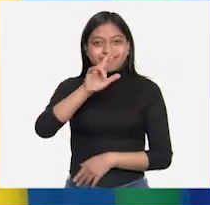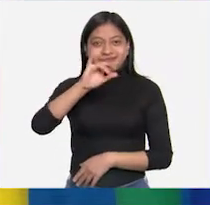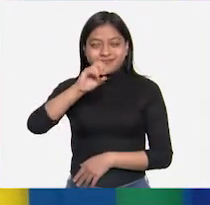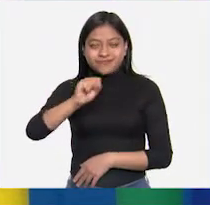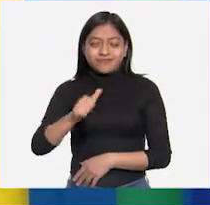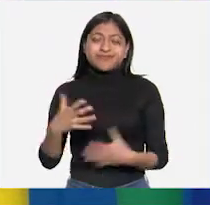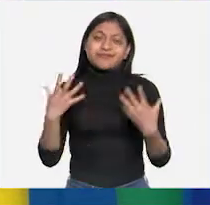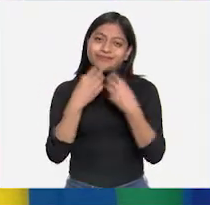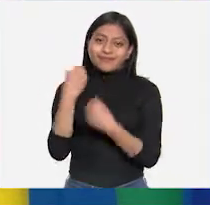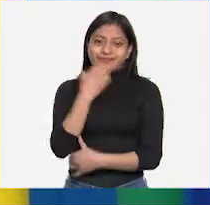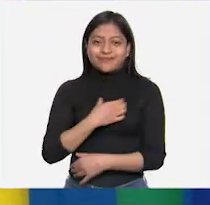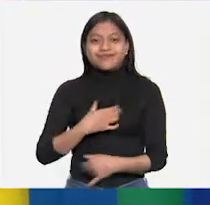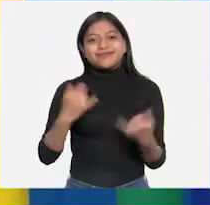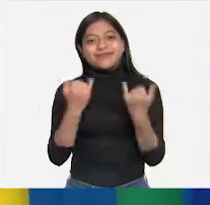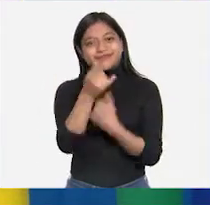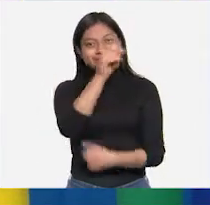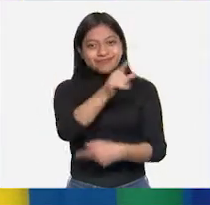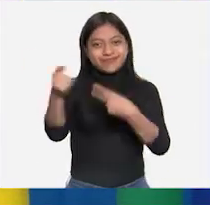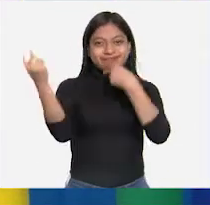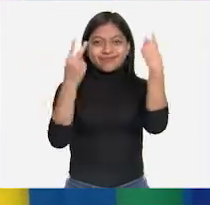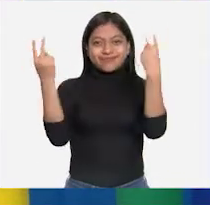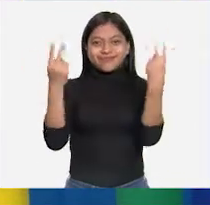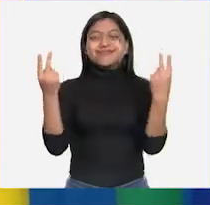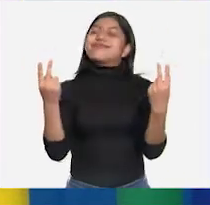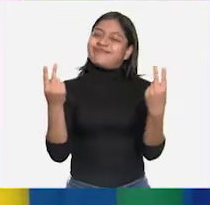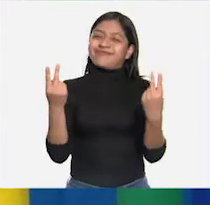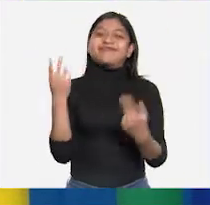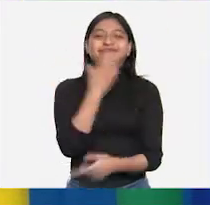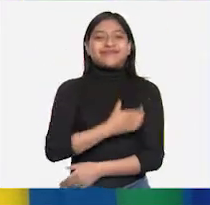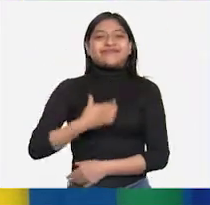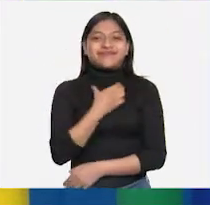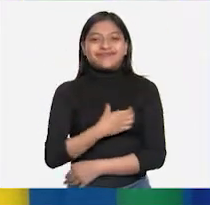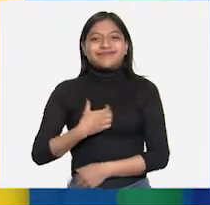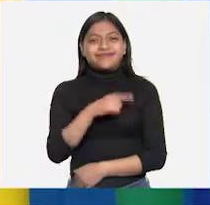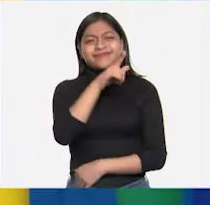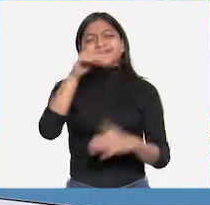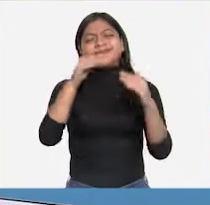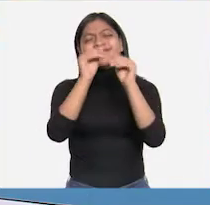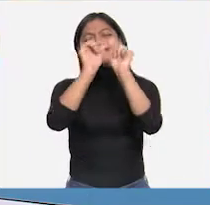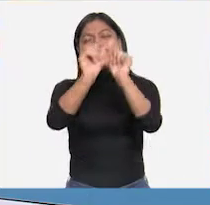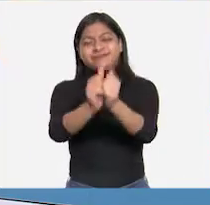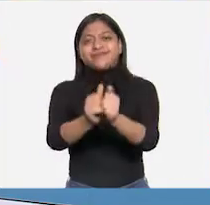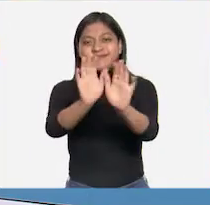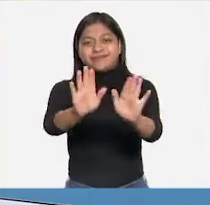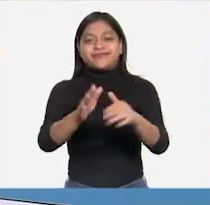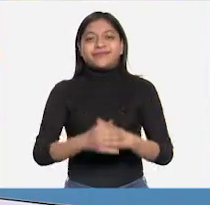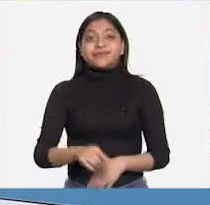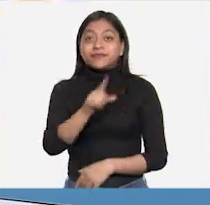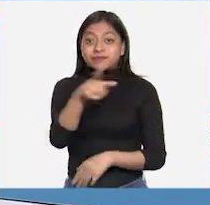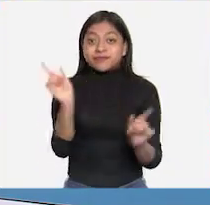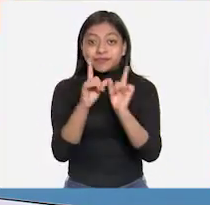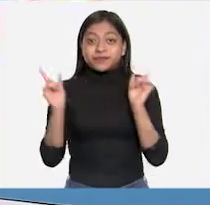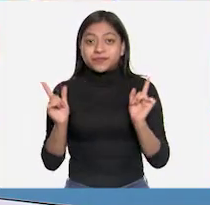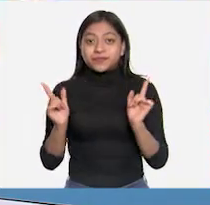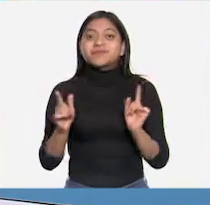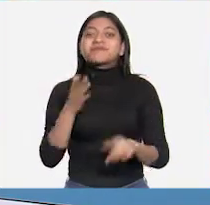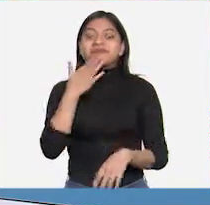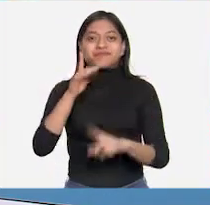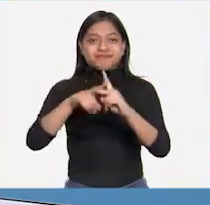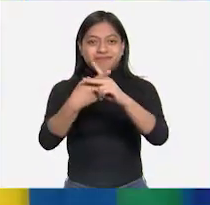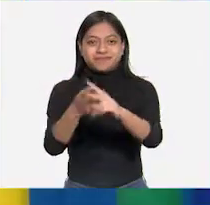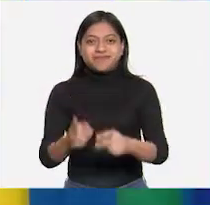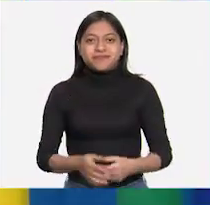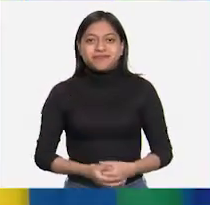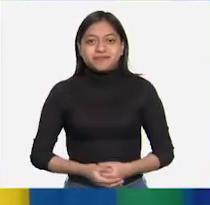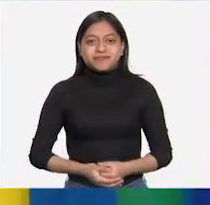Feliz de estar aquí y feliz de también estar con nuestros niños y niñas ahí en casa. Bueno, ¿están listos? ¡Comenzamos!